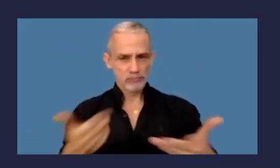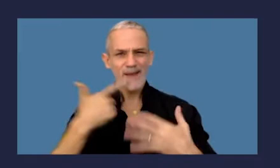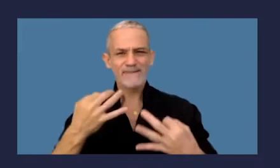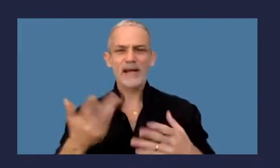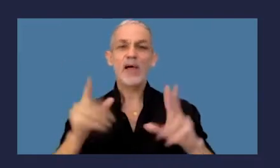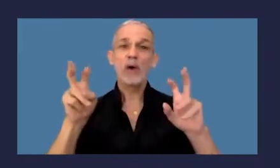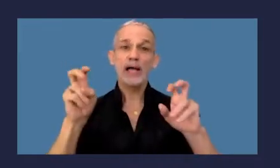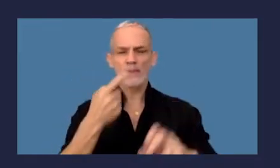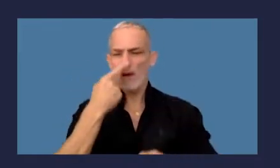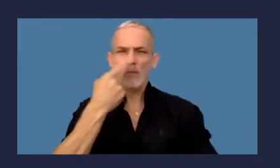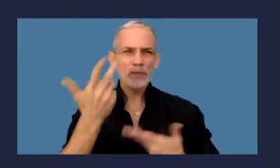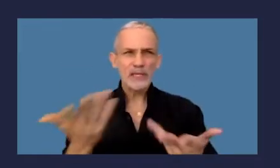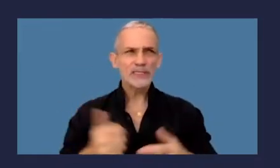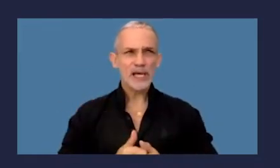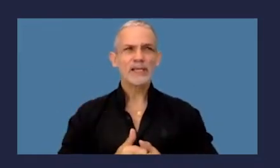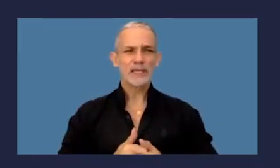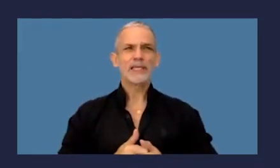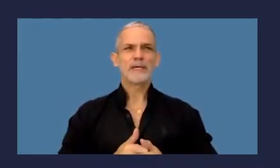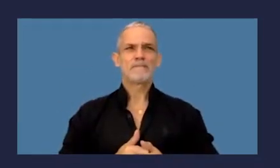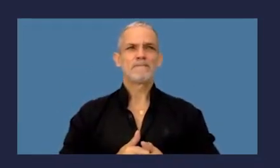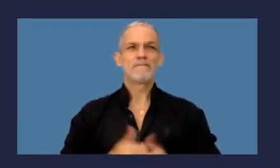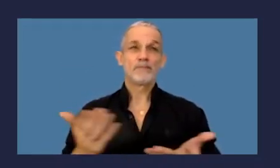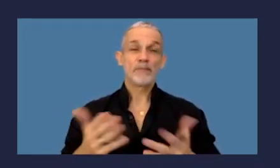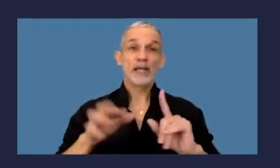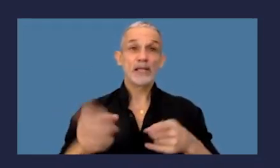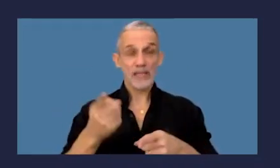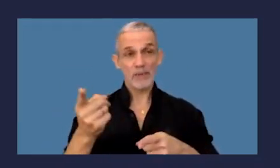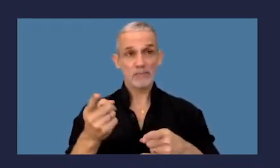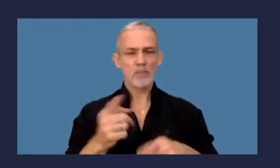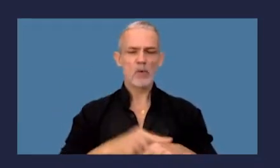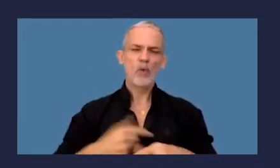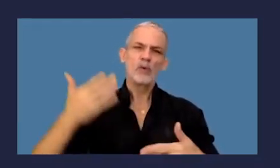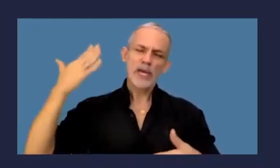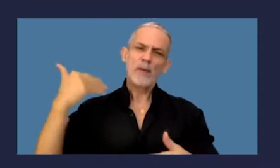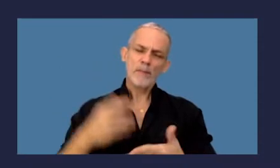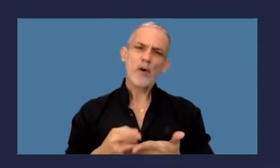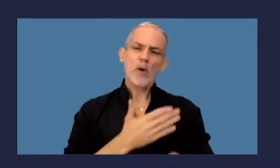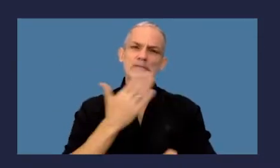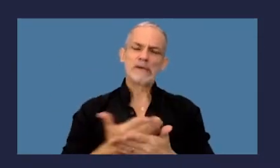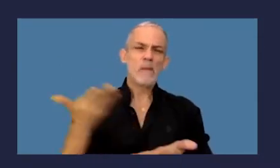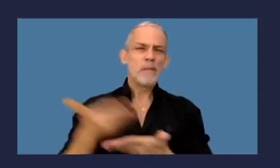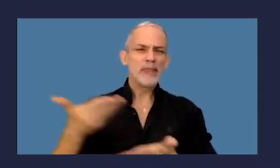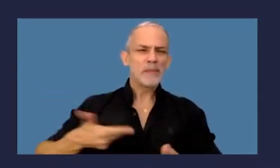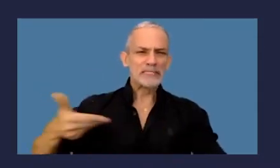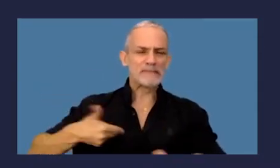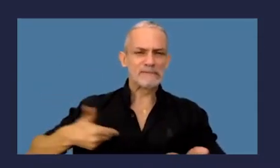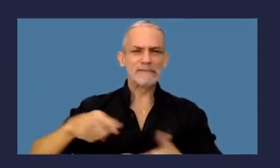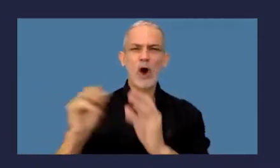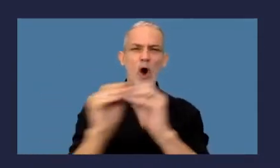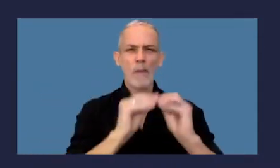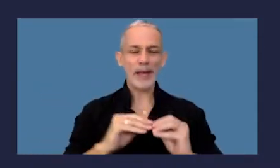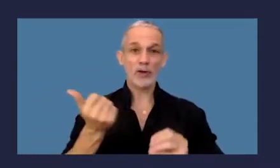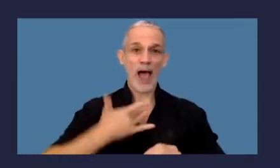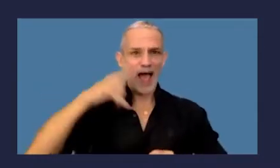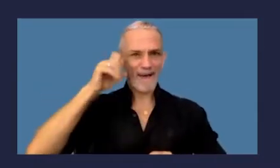es un tema súper interesante, que también hacía tiempo que lo venían pidiendo nuestros compañeros, así que la verdad